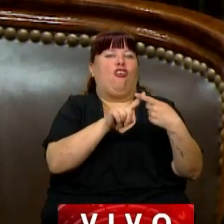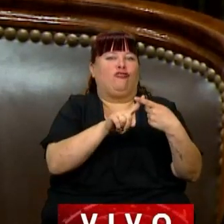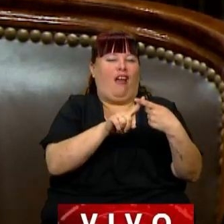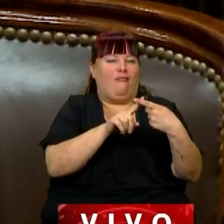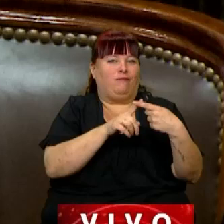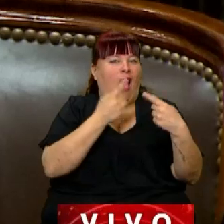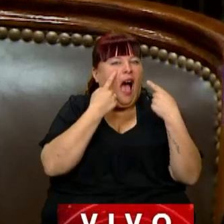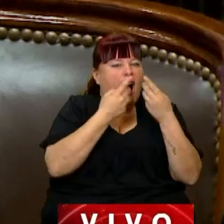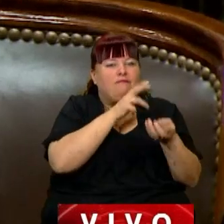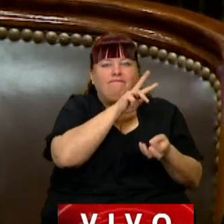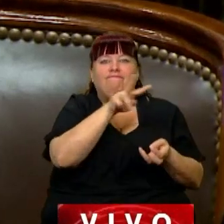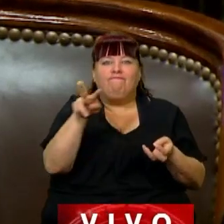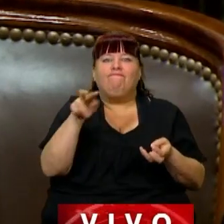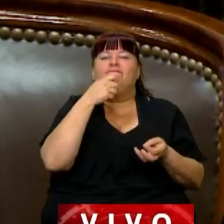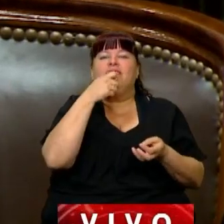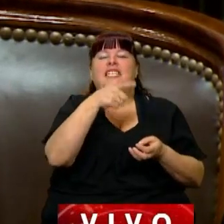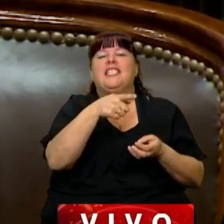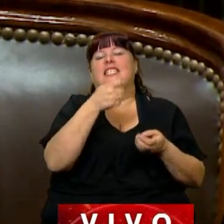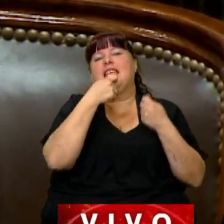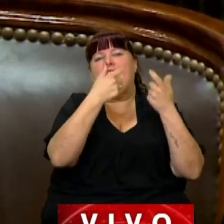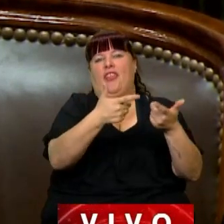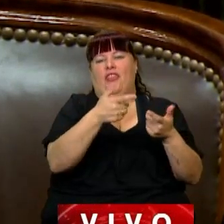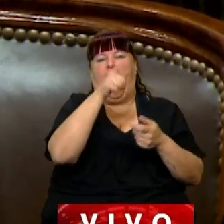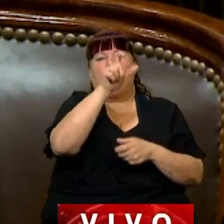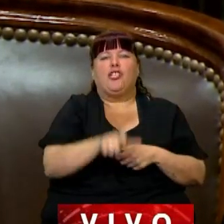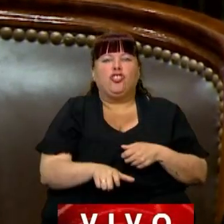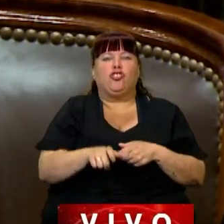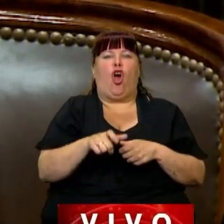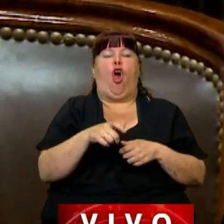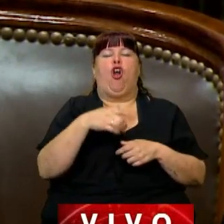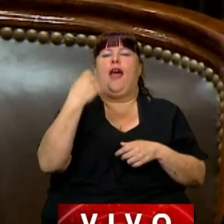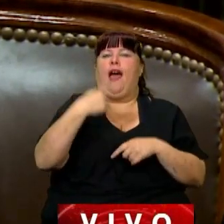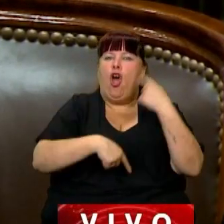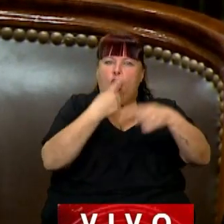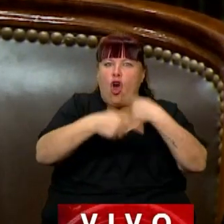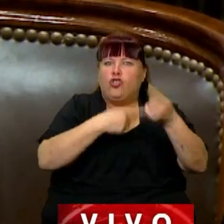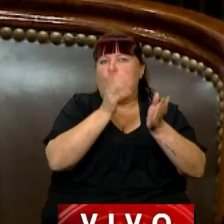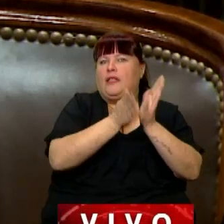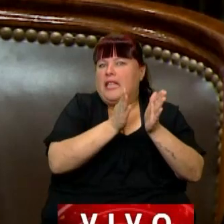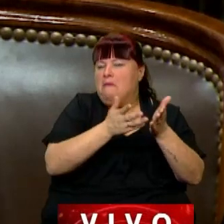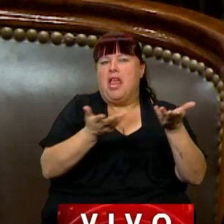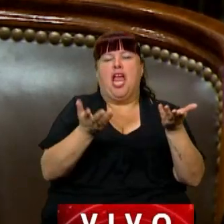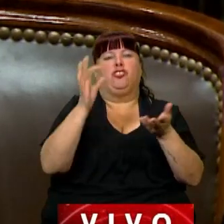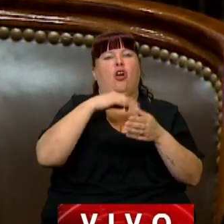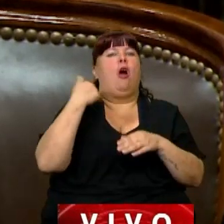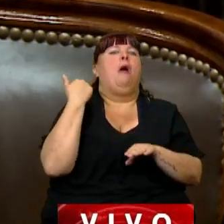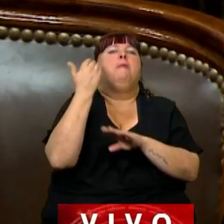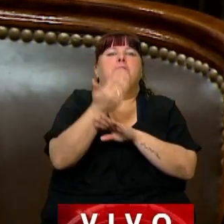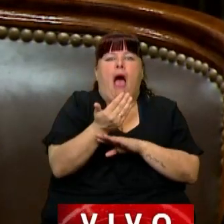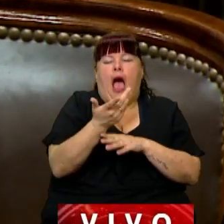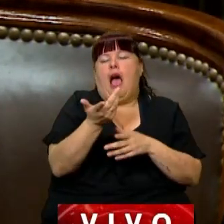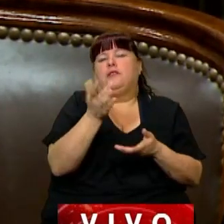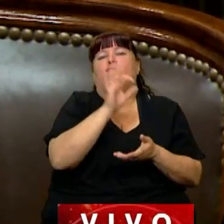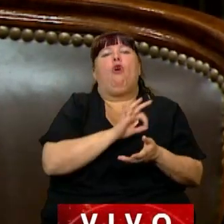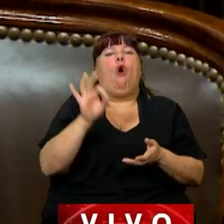y puede ver si esas prestaciones que está recibiendo esa persona tienen que seguir a incrementarse